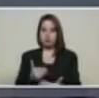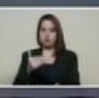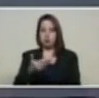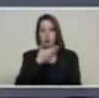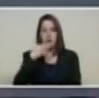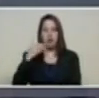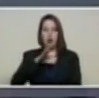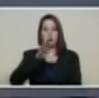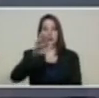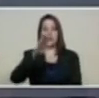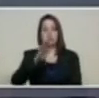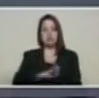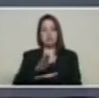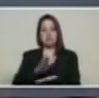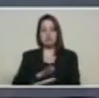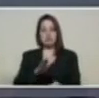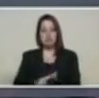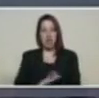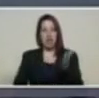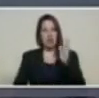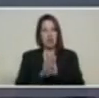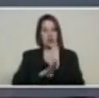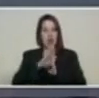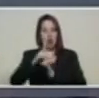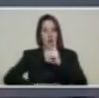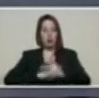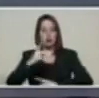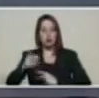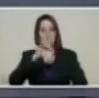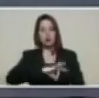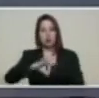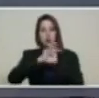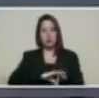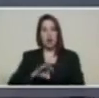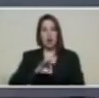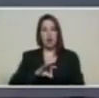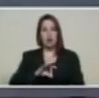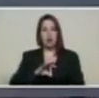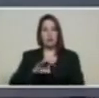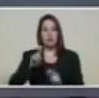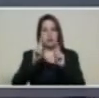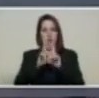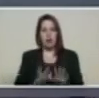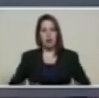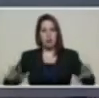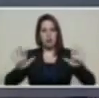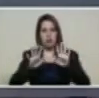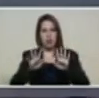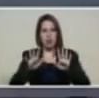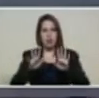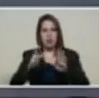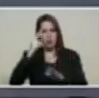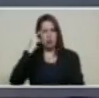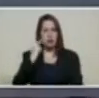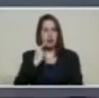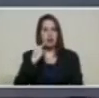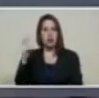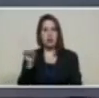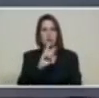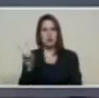forma armónica en el desarrollo productivo y social de la República Bolivariana de Venezuela